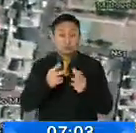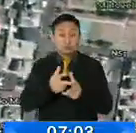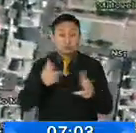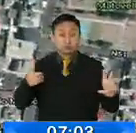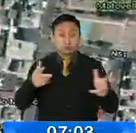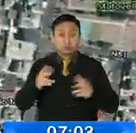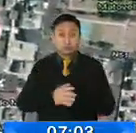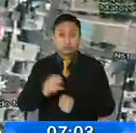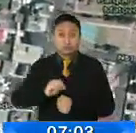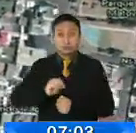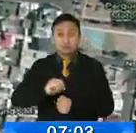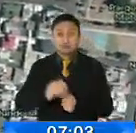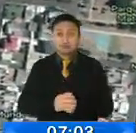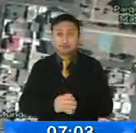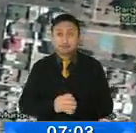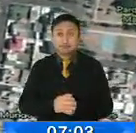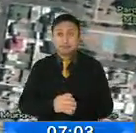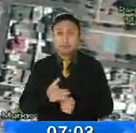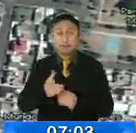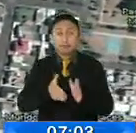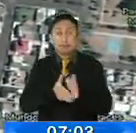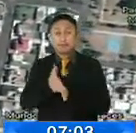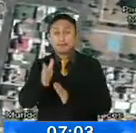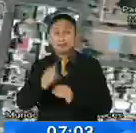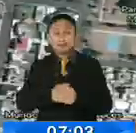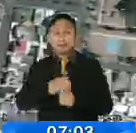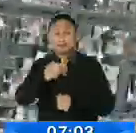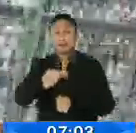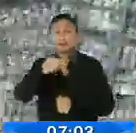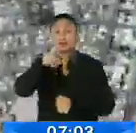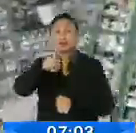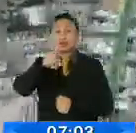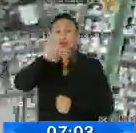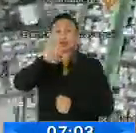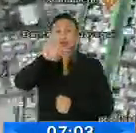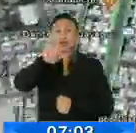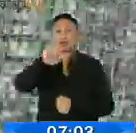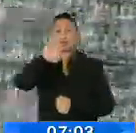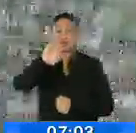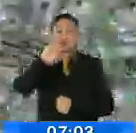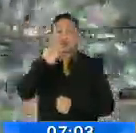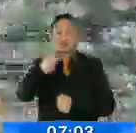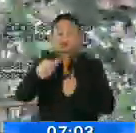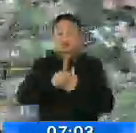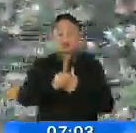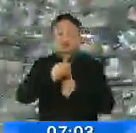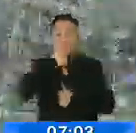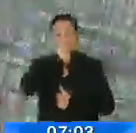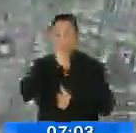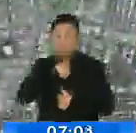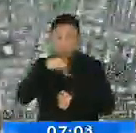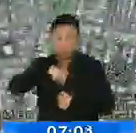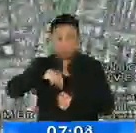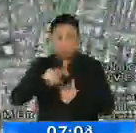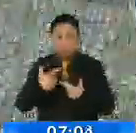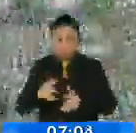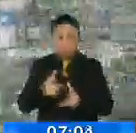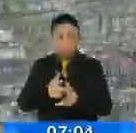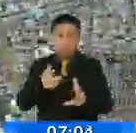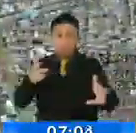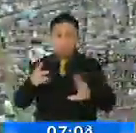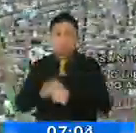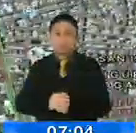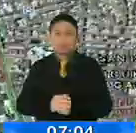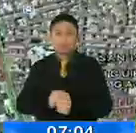miren ustedes, vías como de la de los guayabos, esto es cerca a Leroy Alfaro, también tiene tráfico, igualmente si